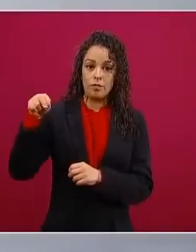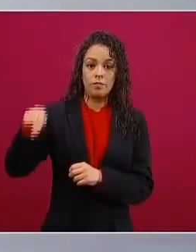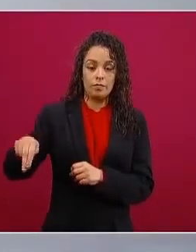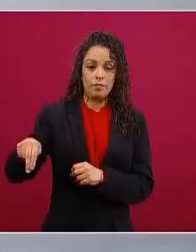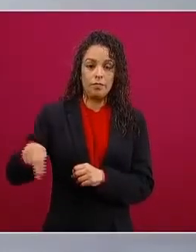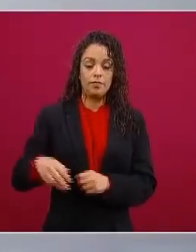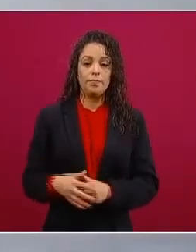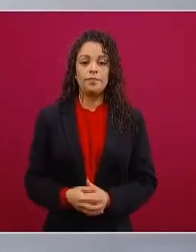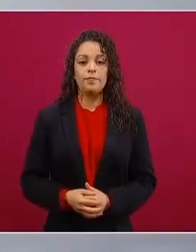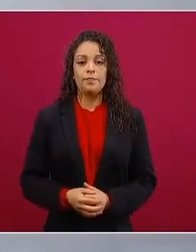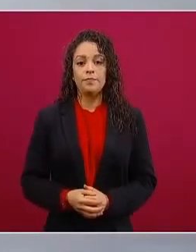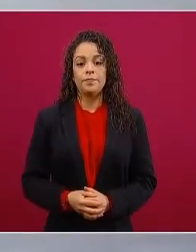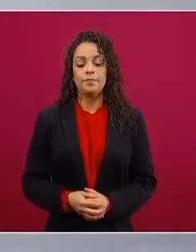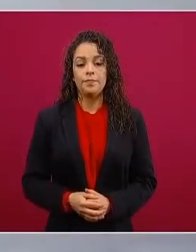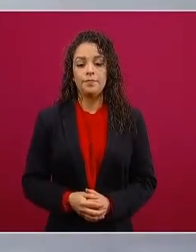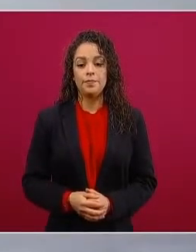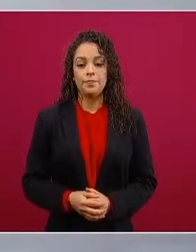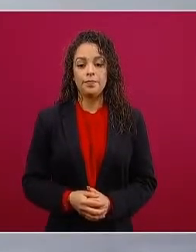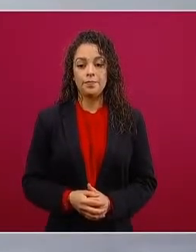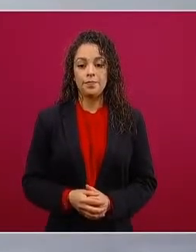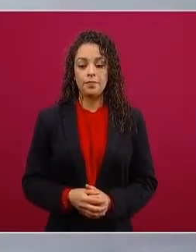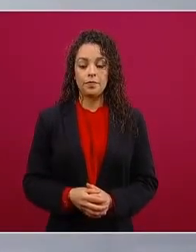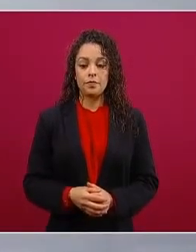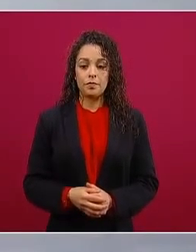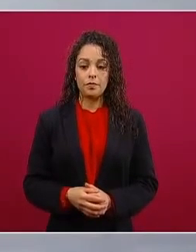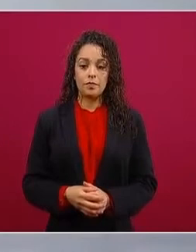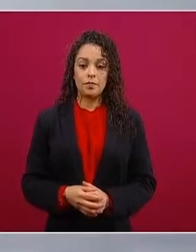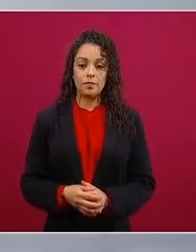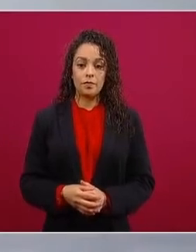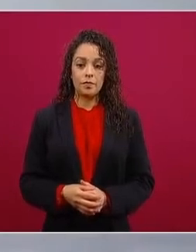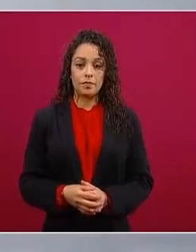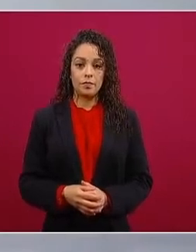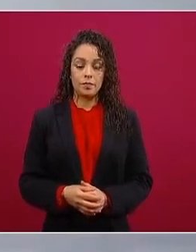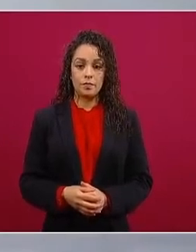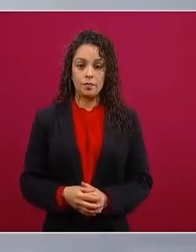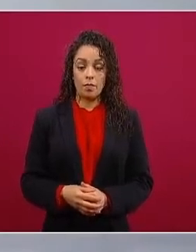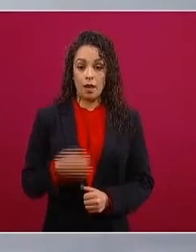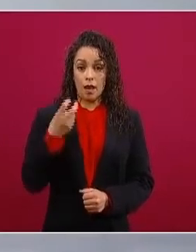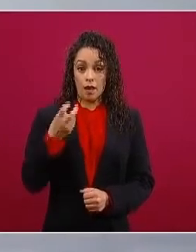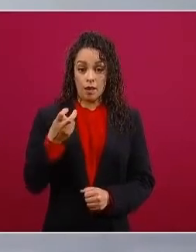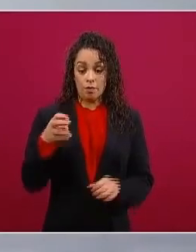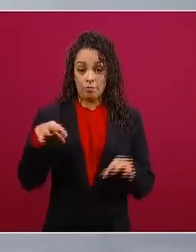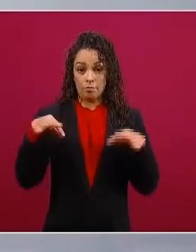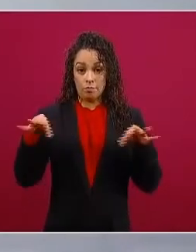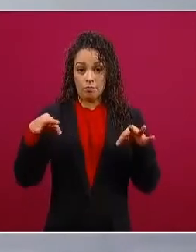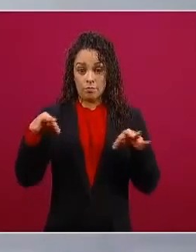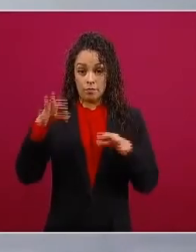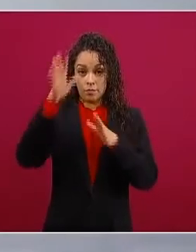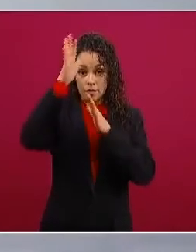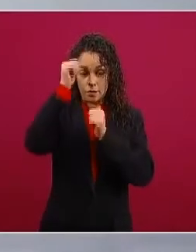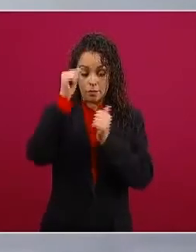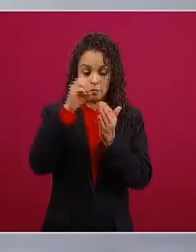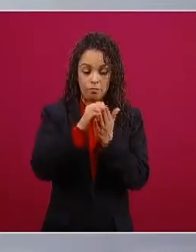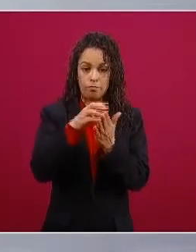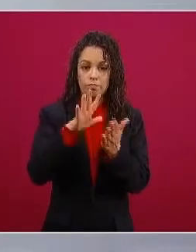aquí en este acuerdo se establece